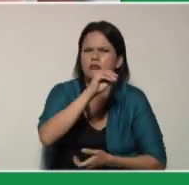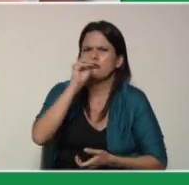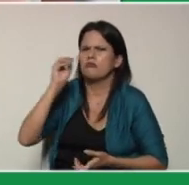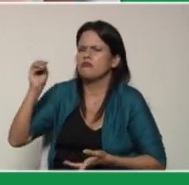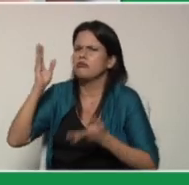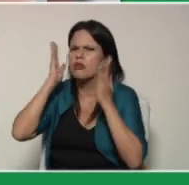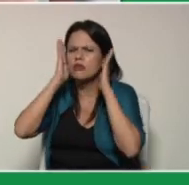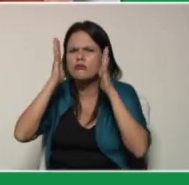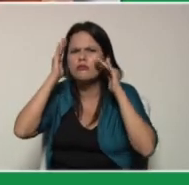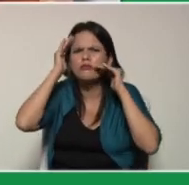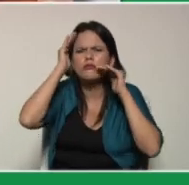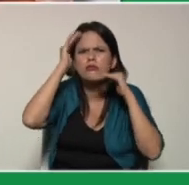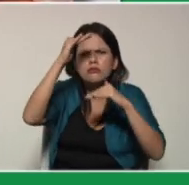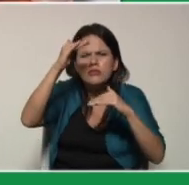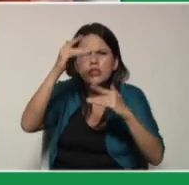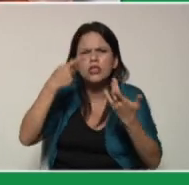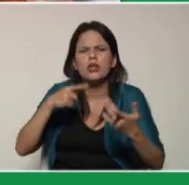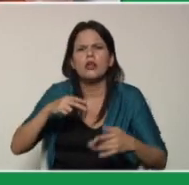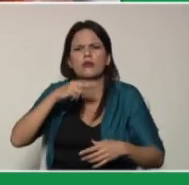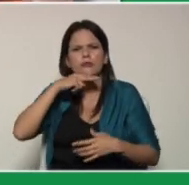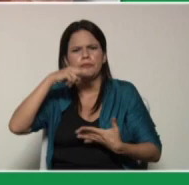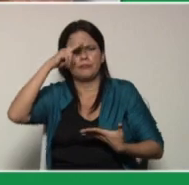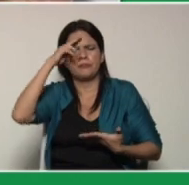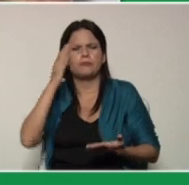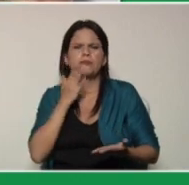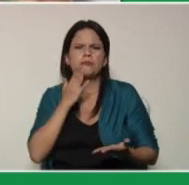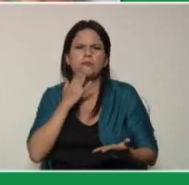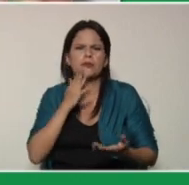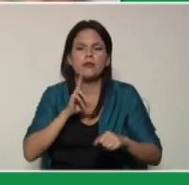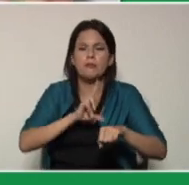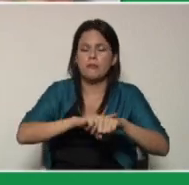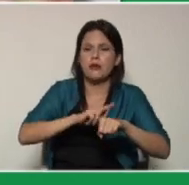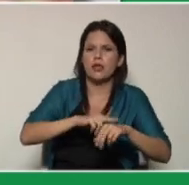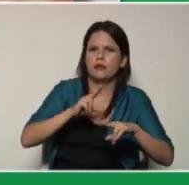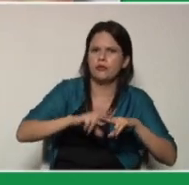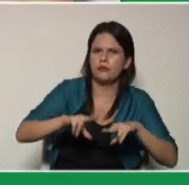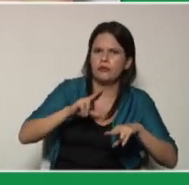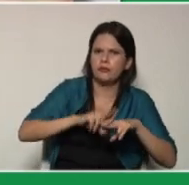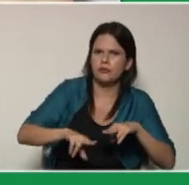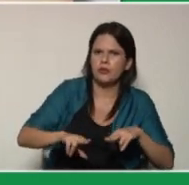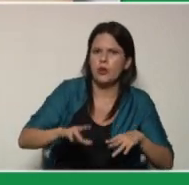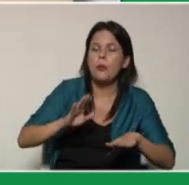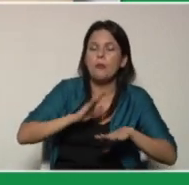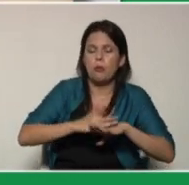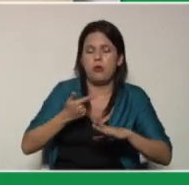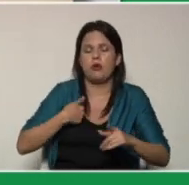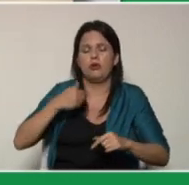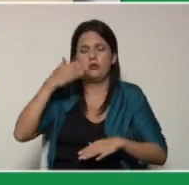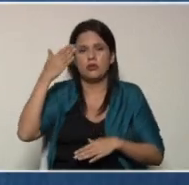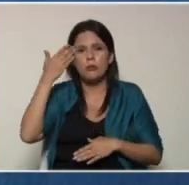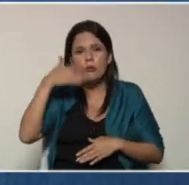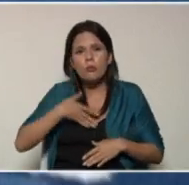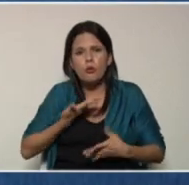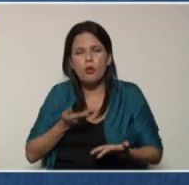profesores y pediatras, sobre la prevención y el diagnóstico precoz de este problema del habla.